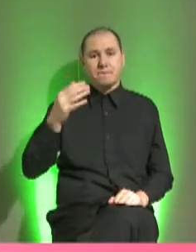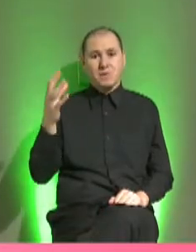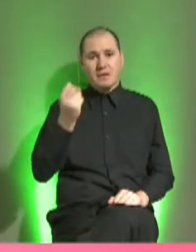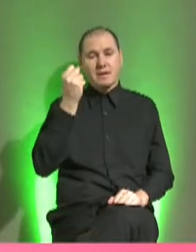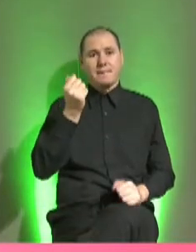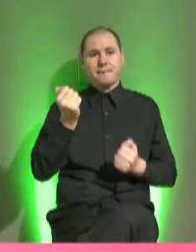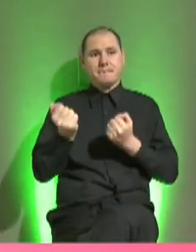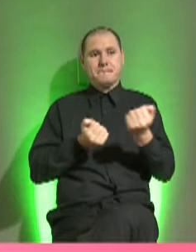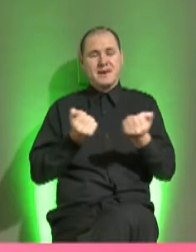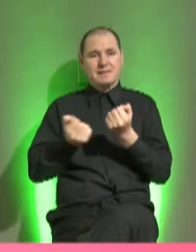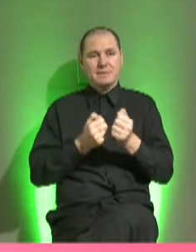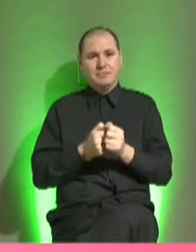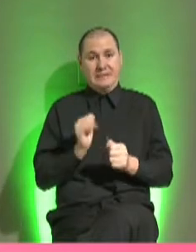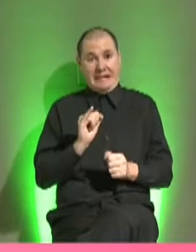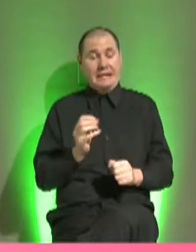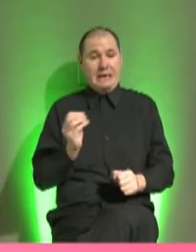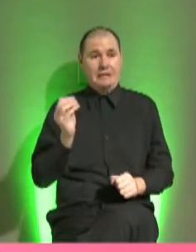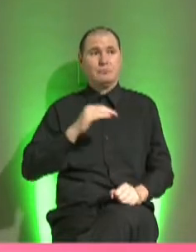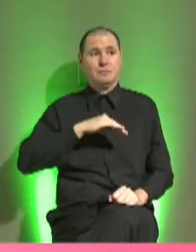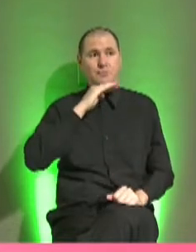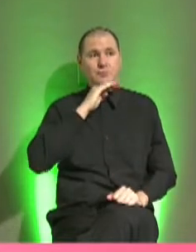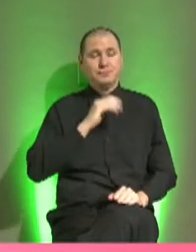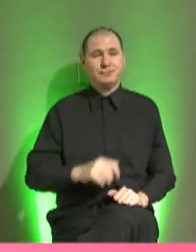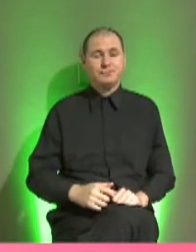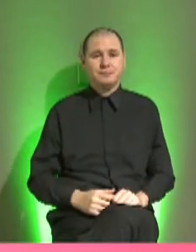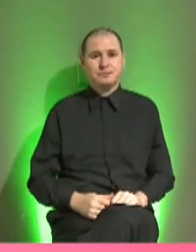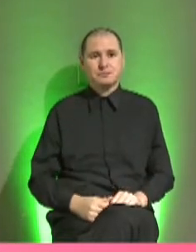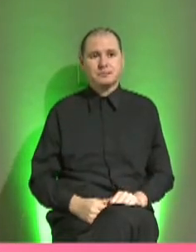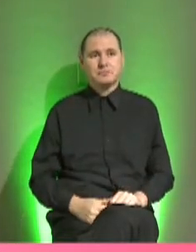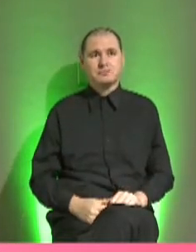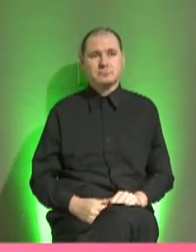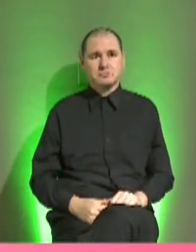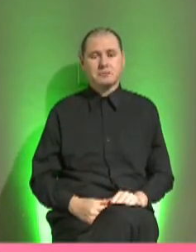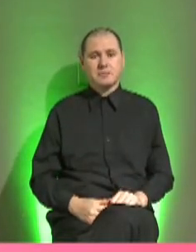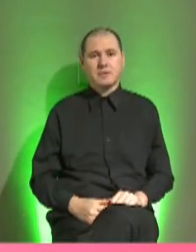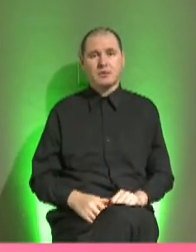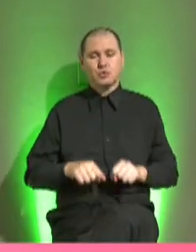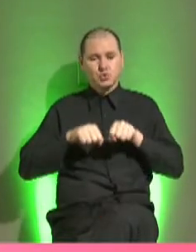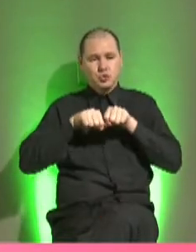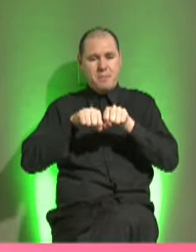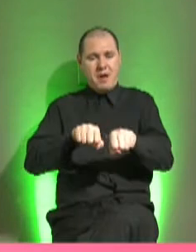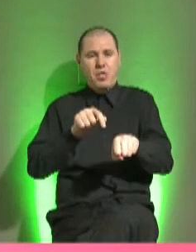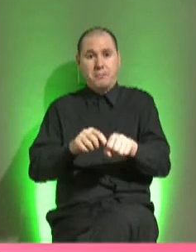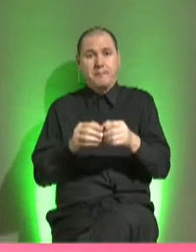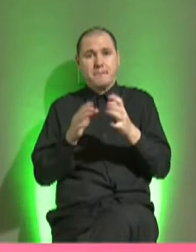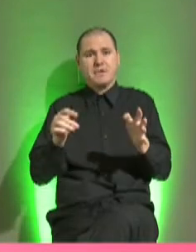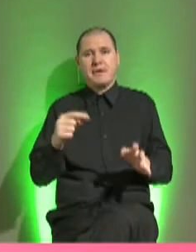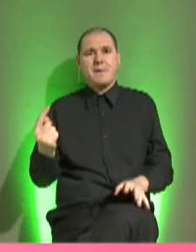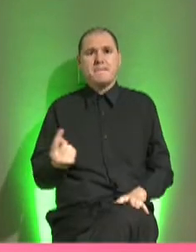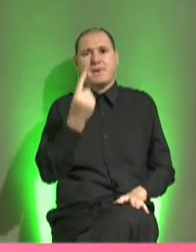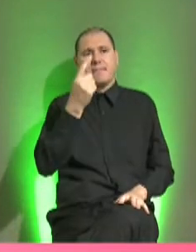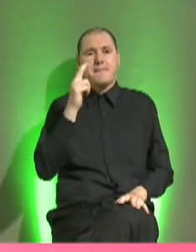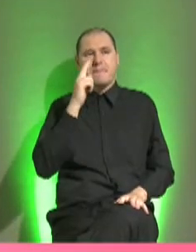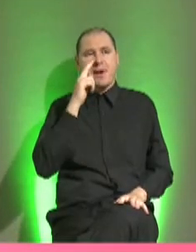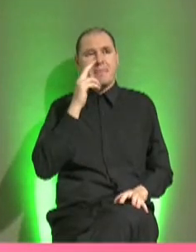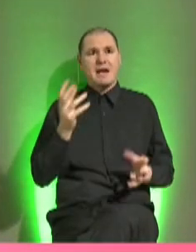préstamo a un interés súper alto, por cierto, y nace tu súper. ¿Y cuál era la diferencia? El tener pan caliente, les